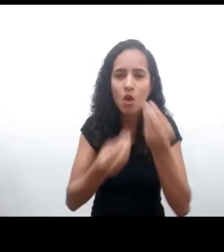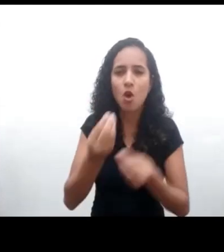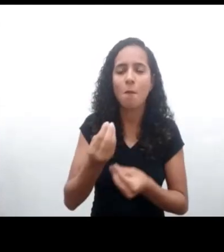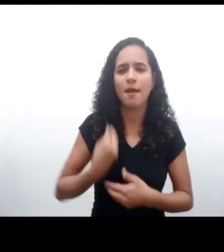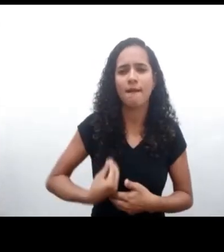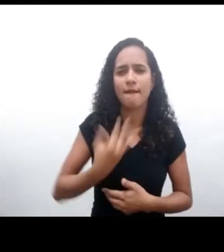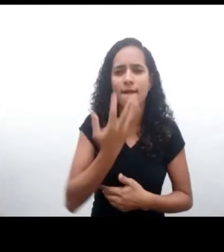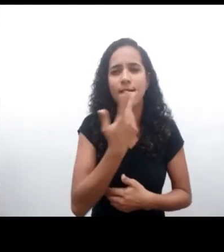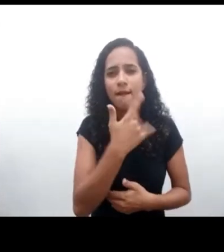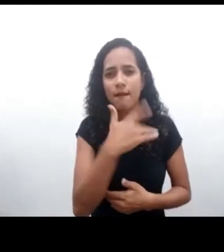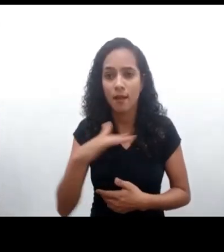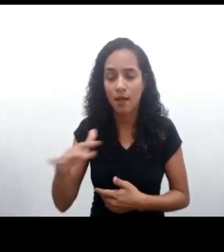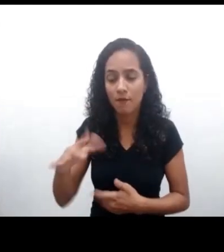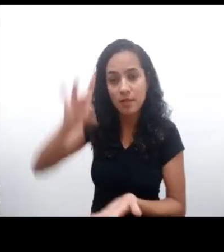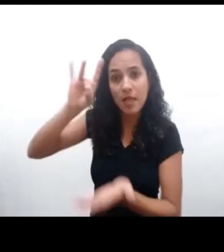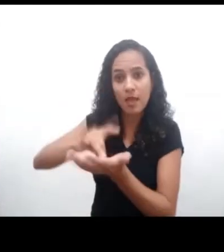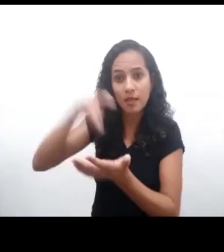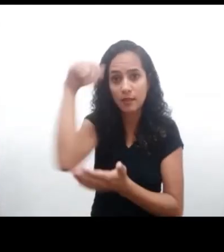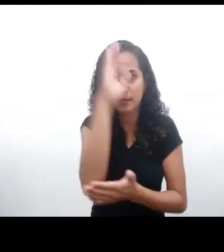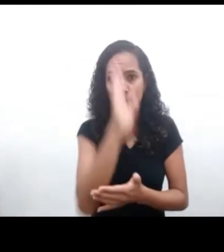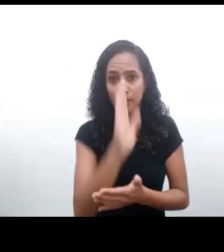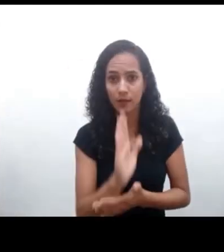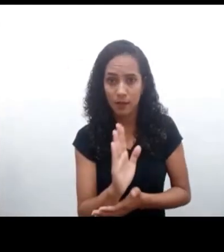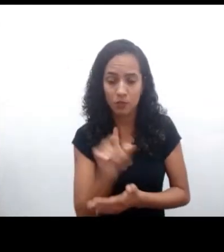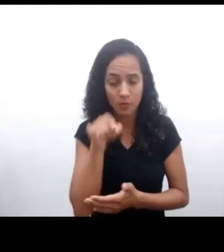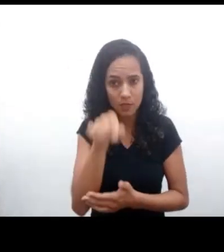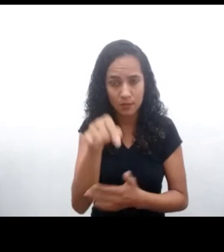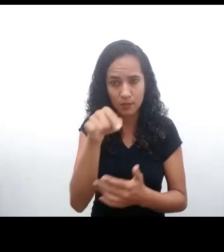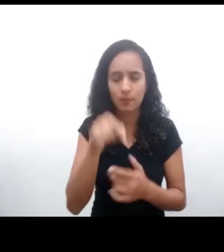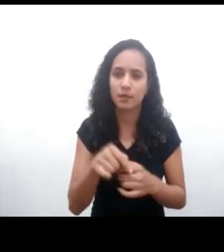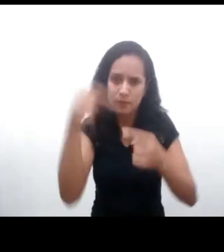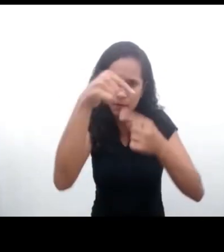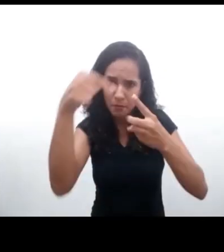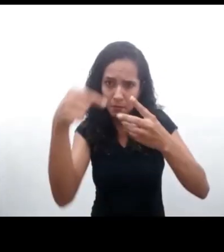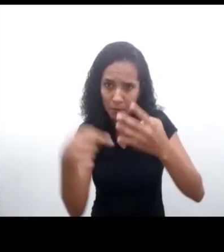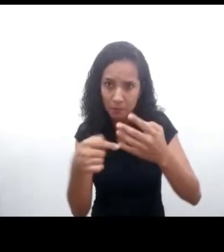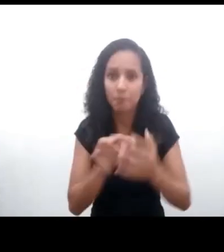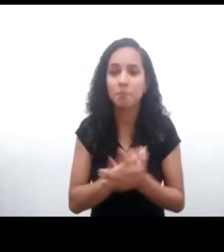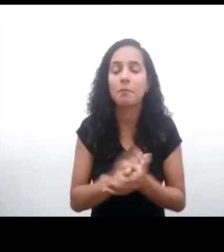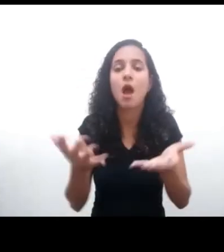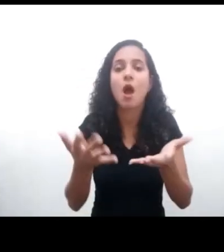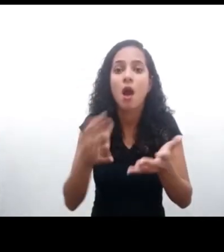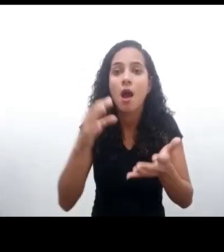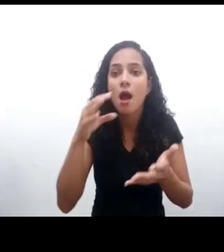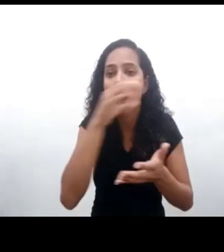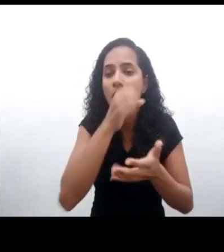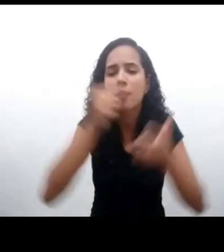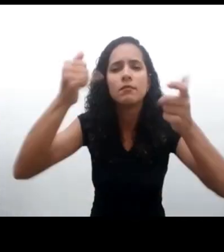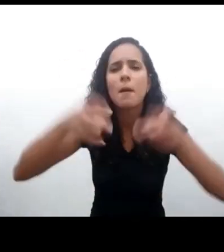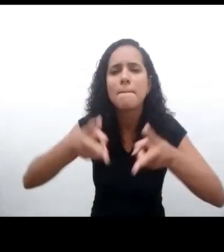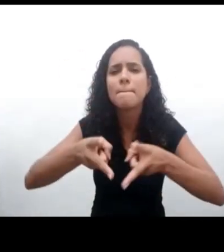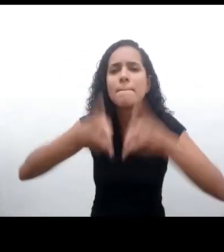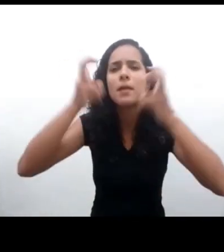pluralidad infantil, aunque sea imposible contemplar la realidad brasileña en estos temas. Entonces,